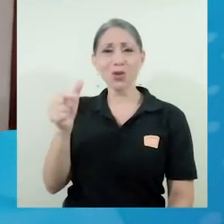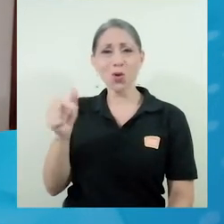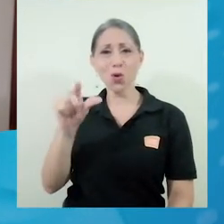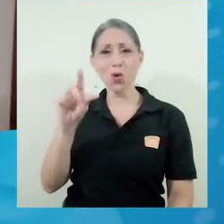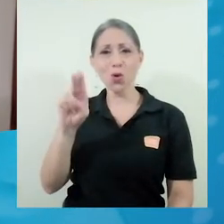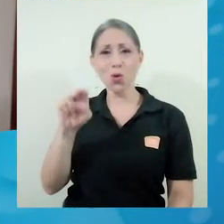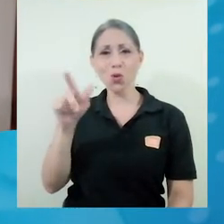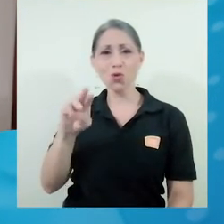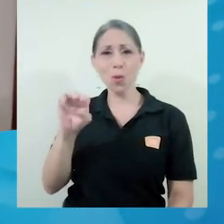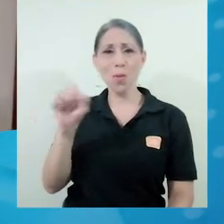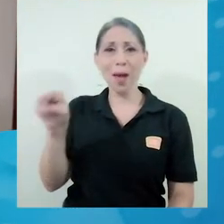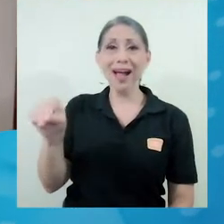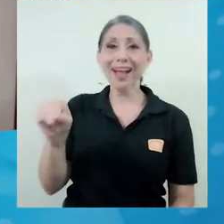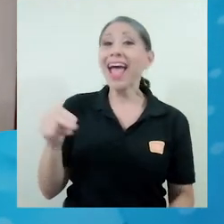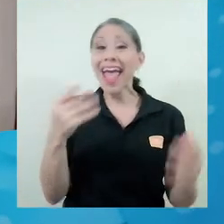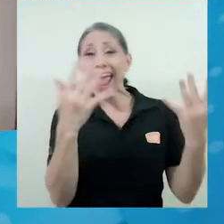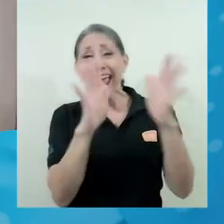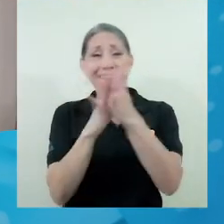Vargas Guzmán.